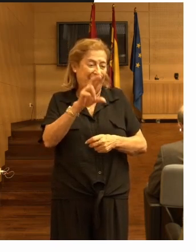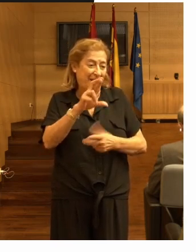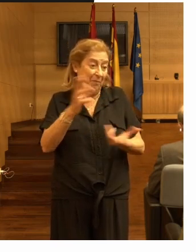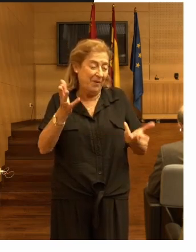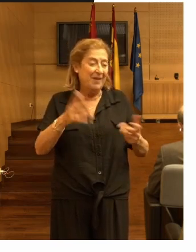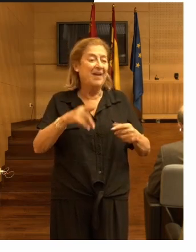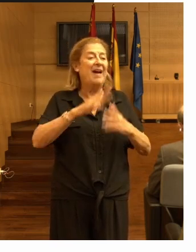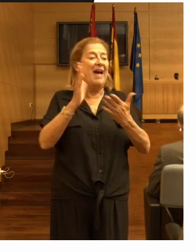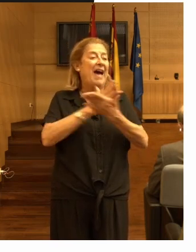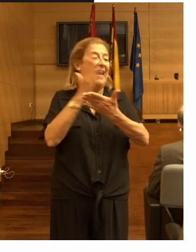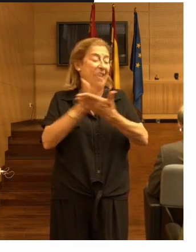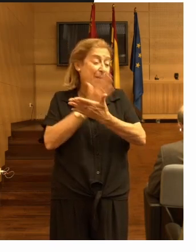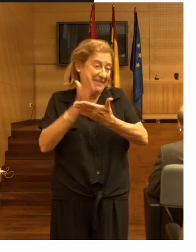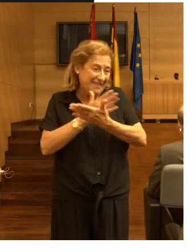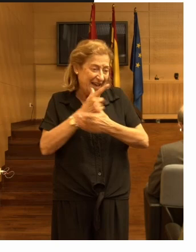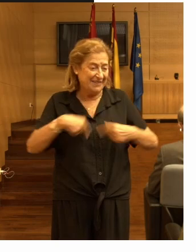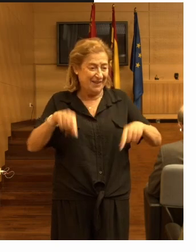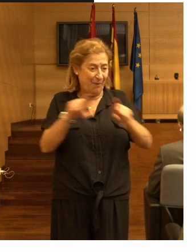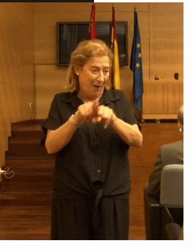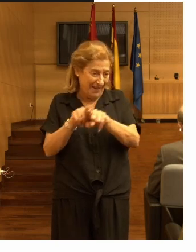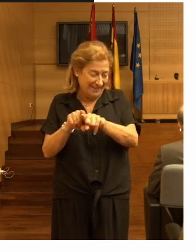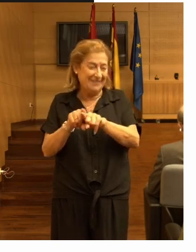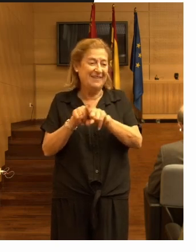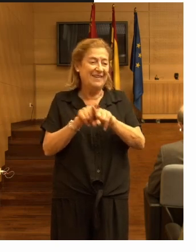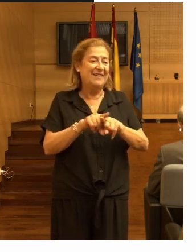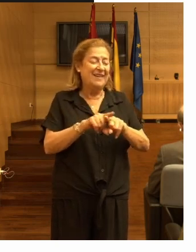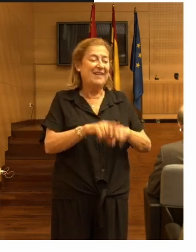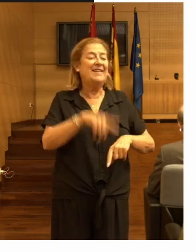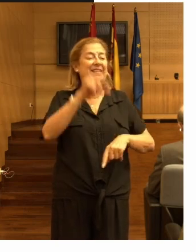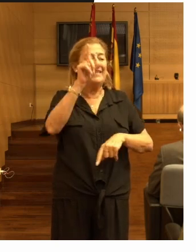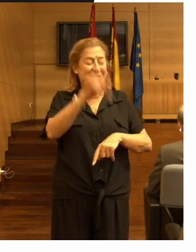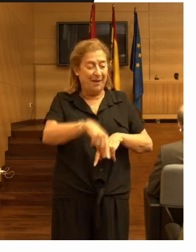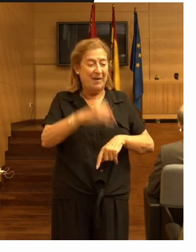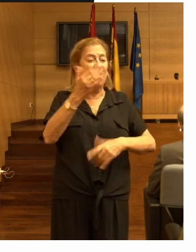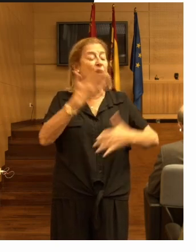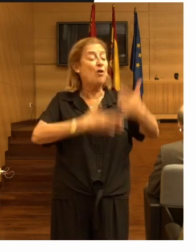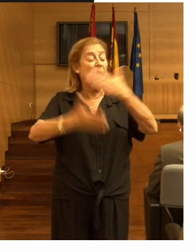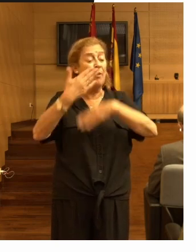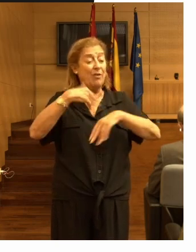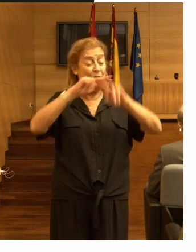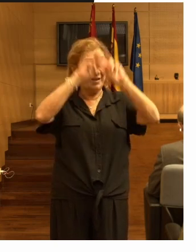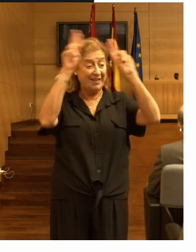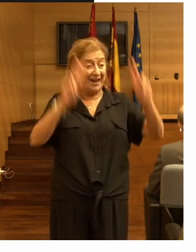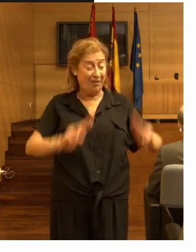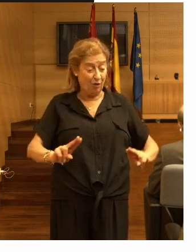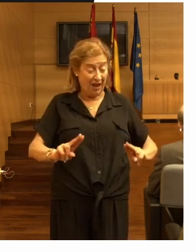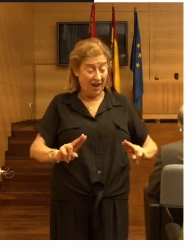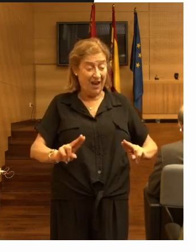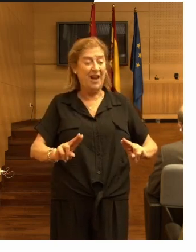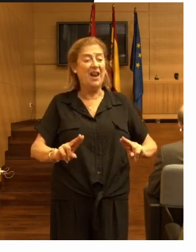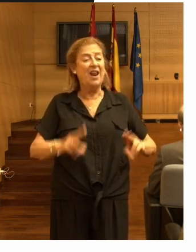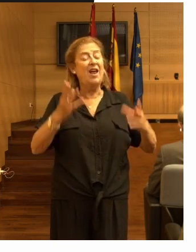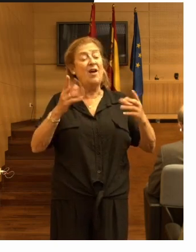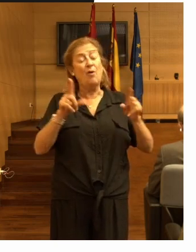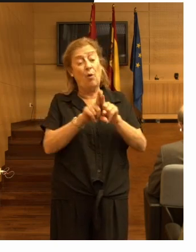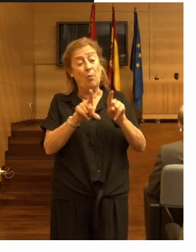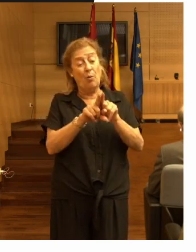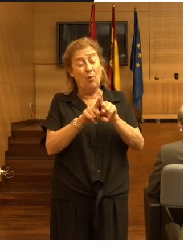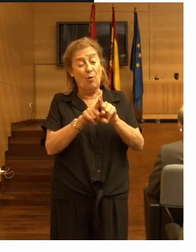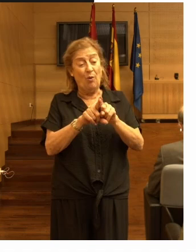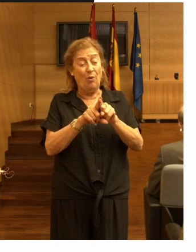revisadas por iguales también tiene colaboraciones internacionales como